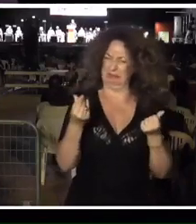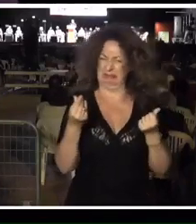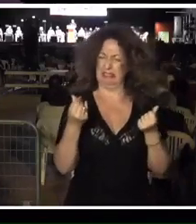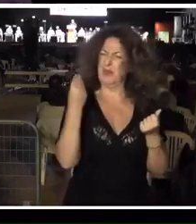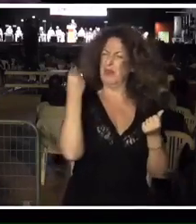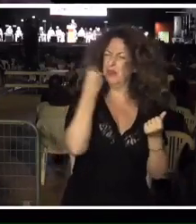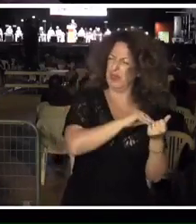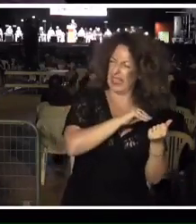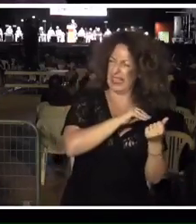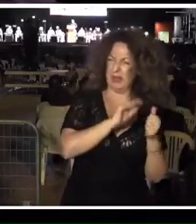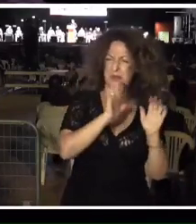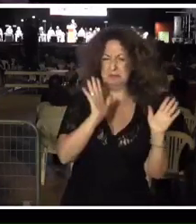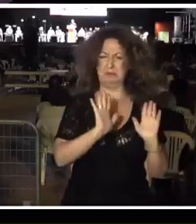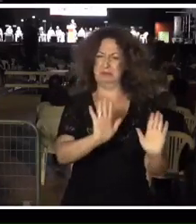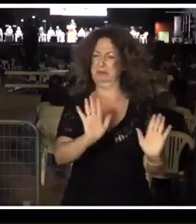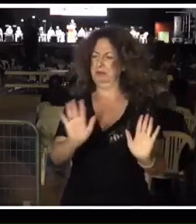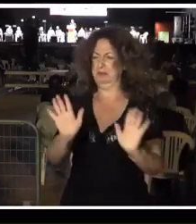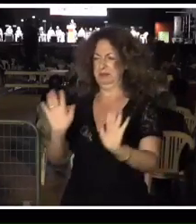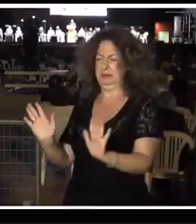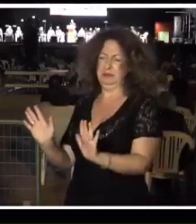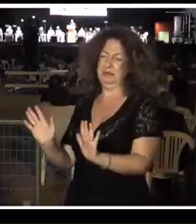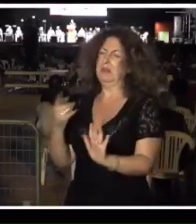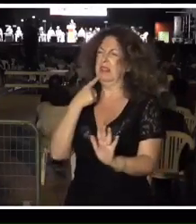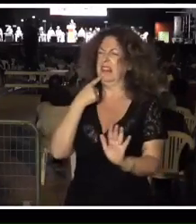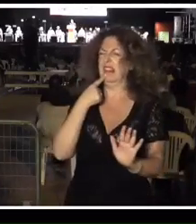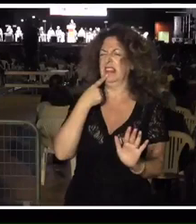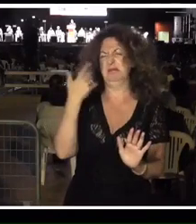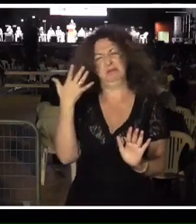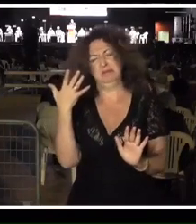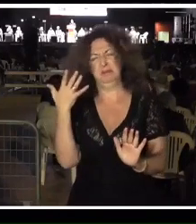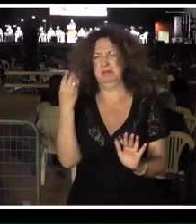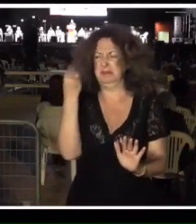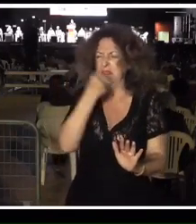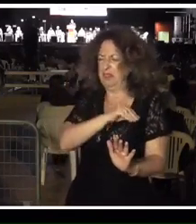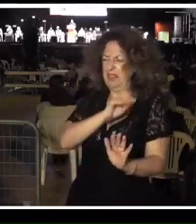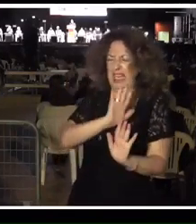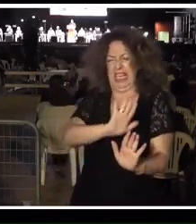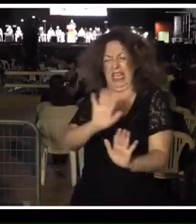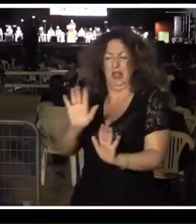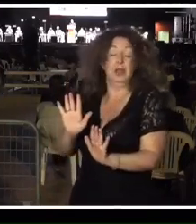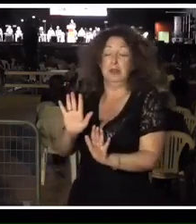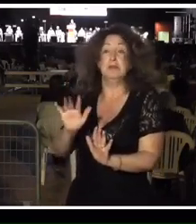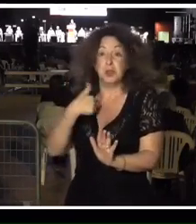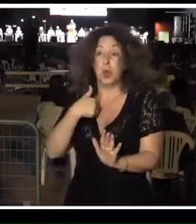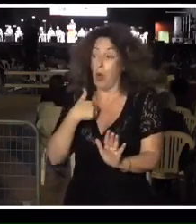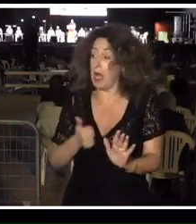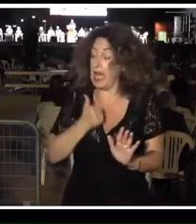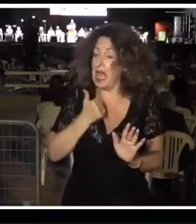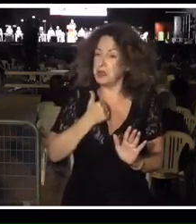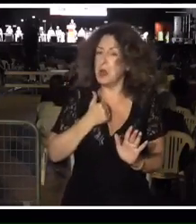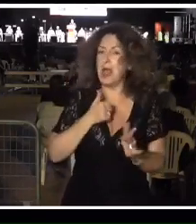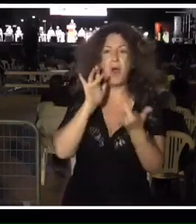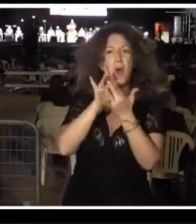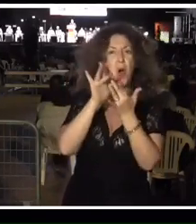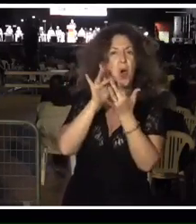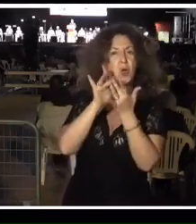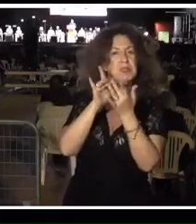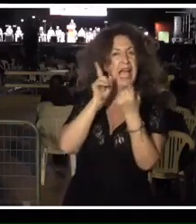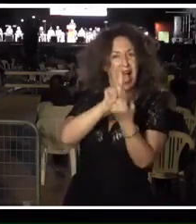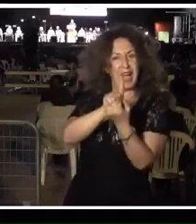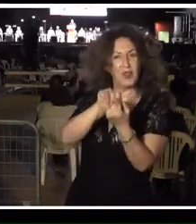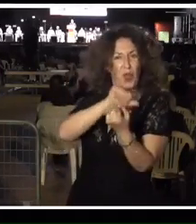otros compañeros y compañeras que lo conocían mejor. Yo la verdad que tuve la oportunidad de conocerle de cerca, o eso creo,